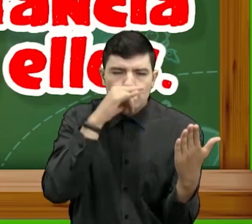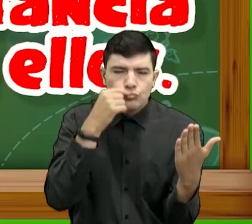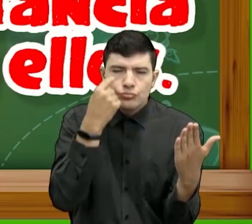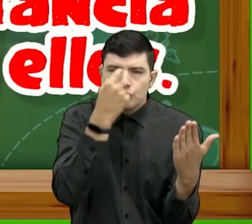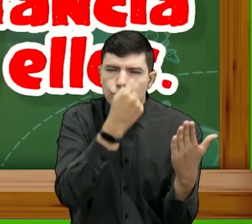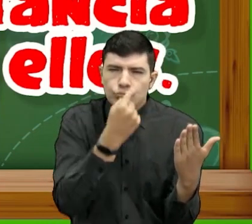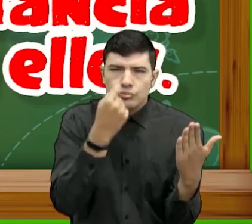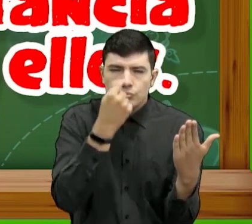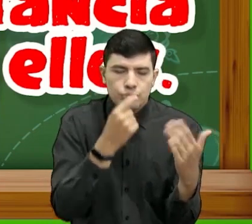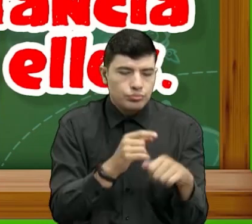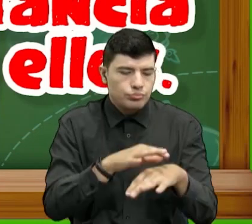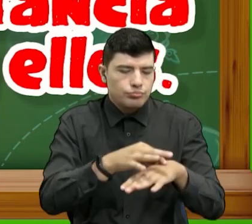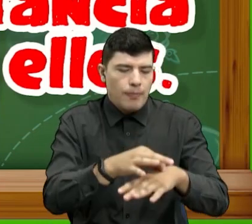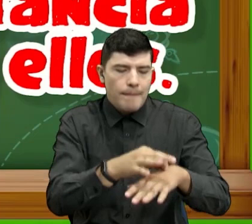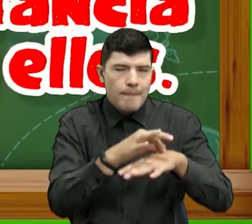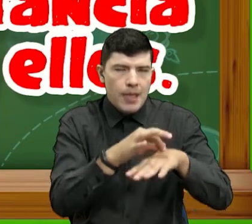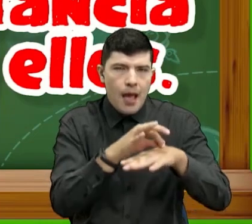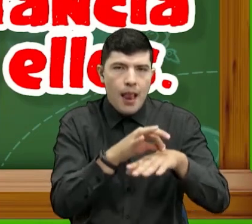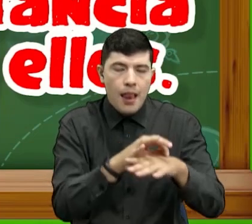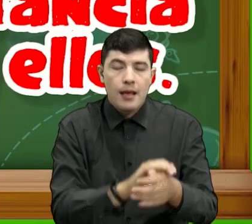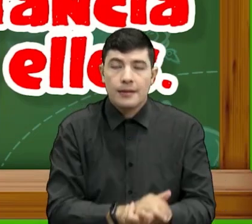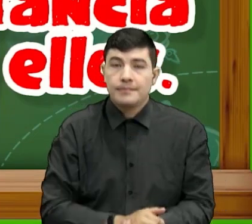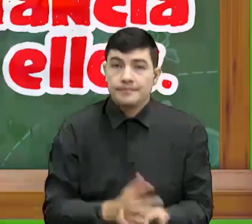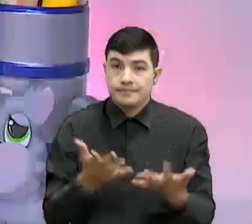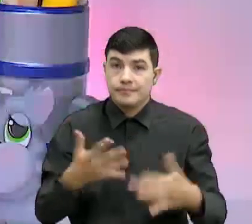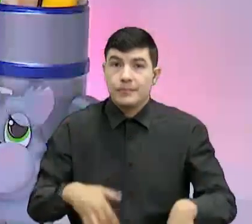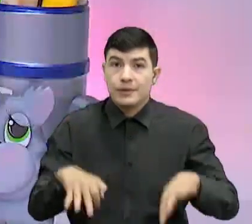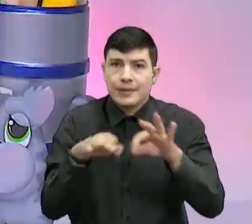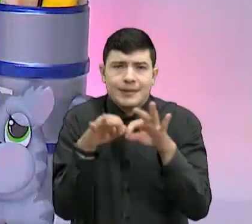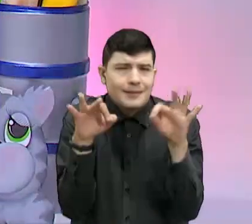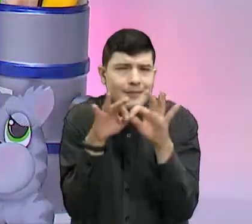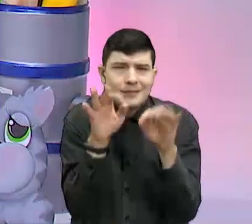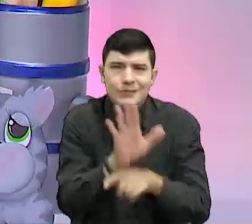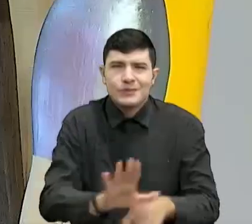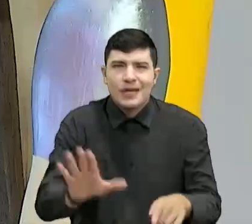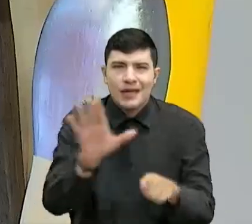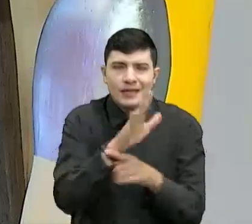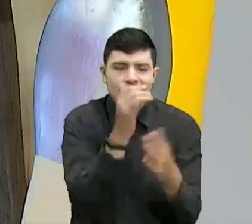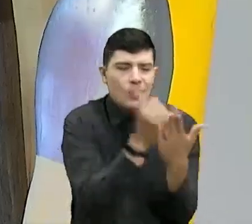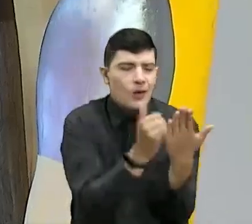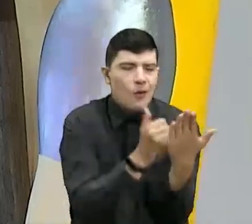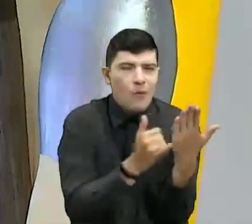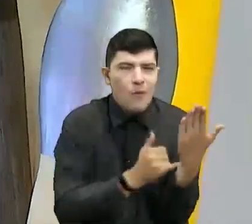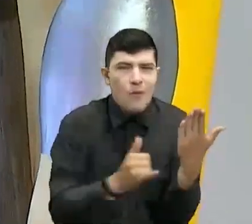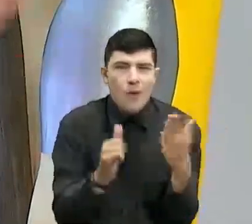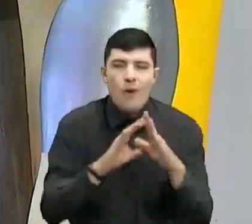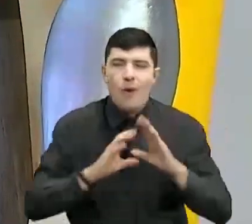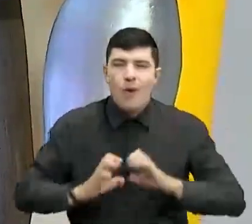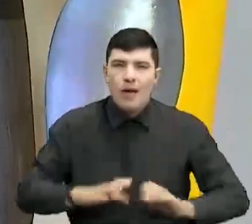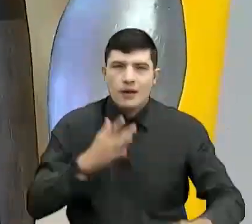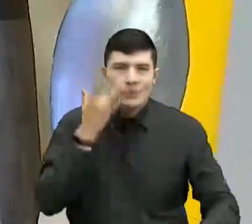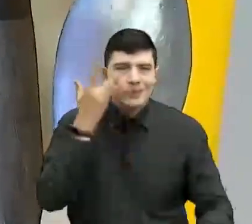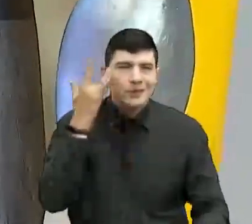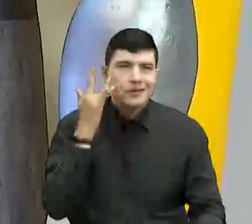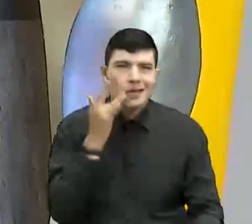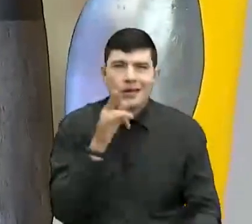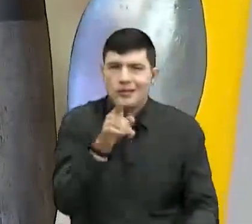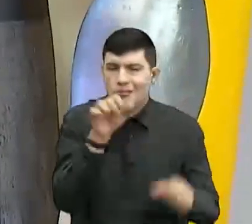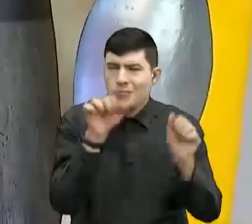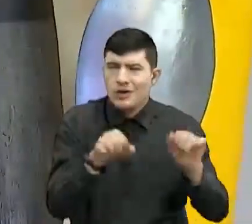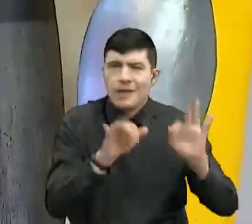sencilla, pues, la tareita para los chicos. Van a dibujar los órganos de los sentidos, es decir, puede ser